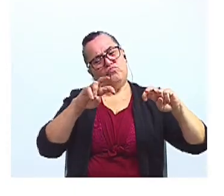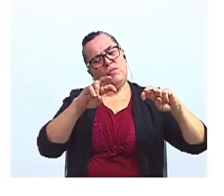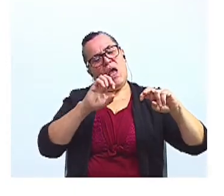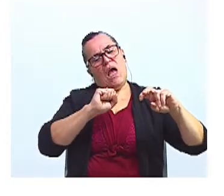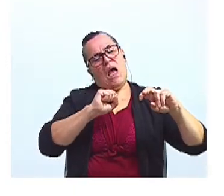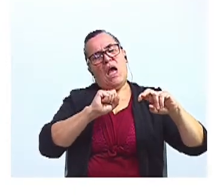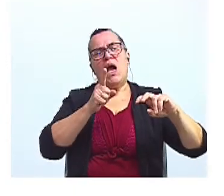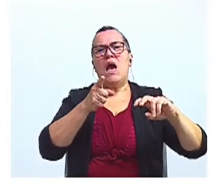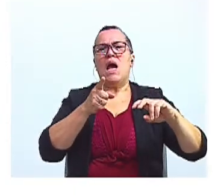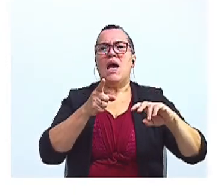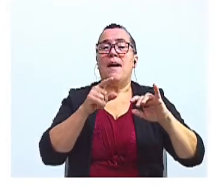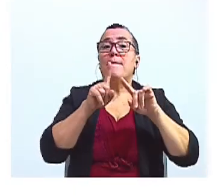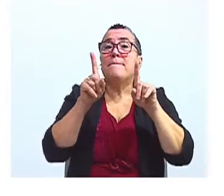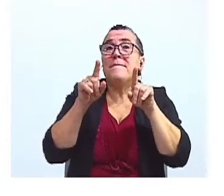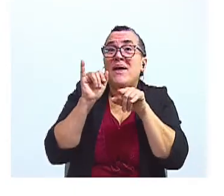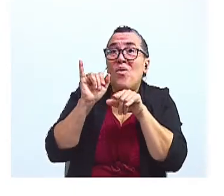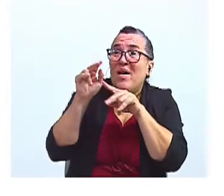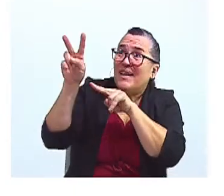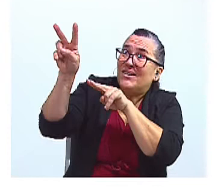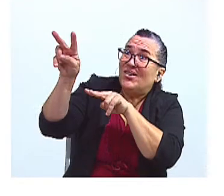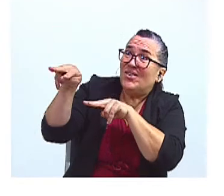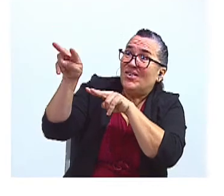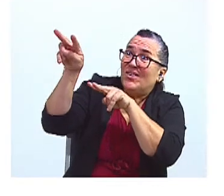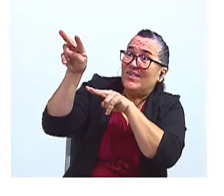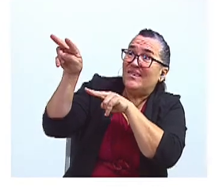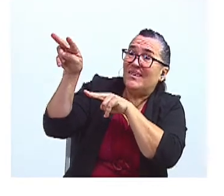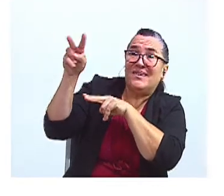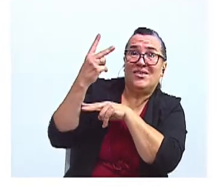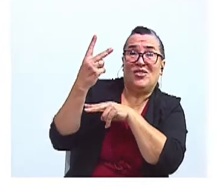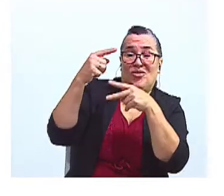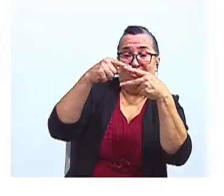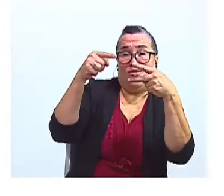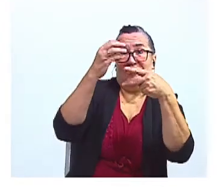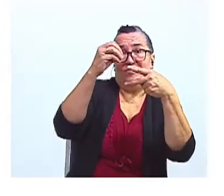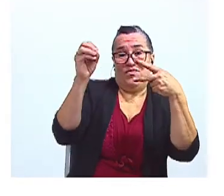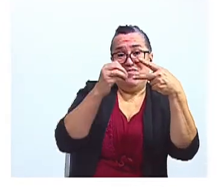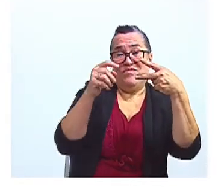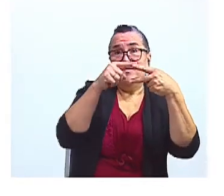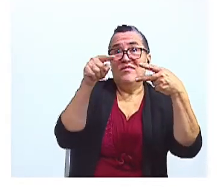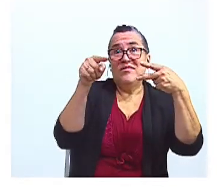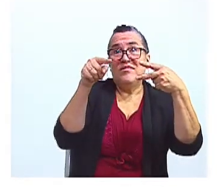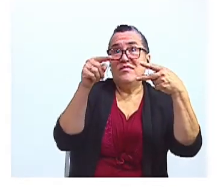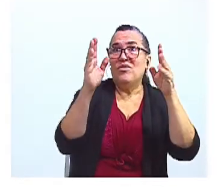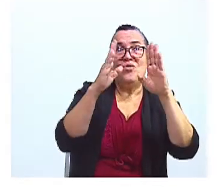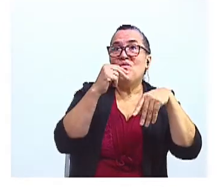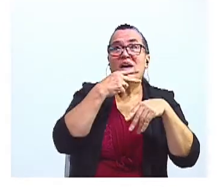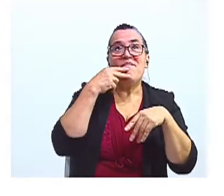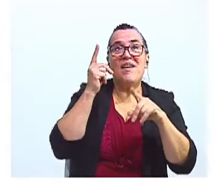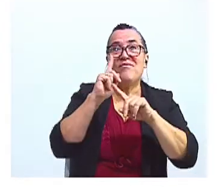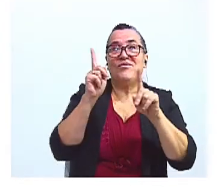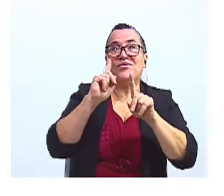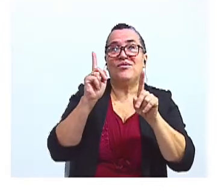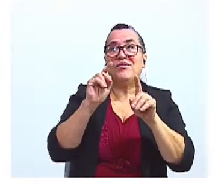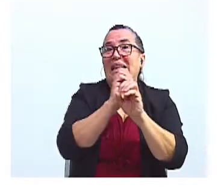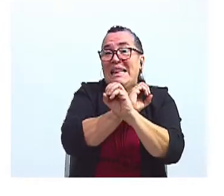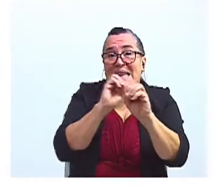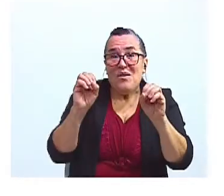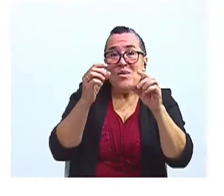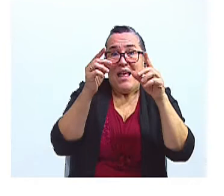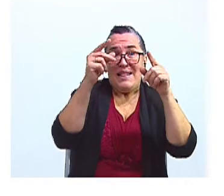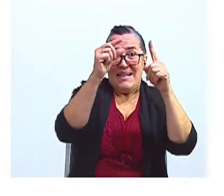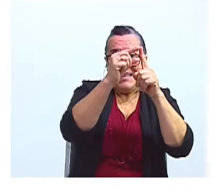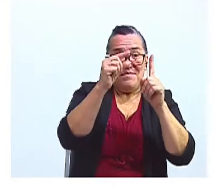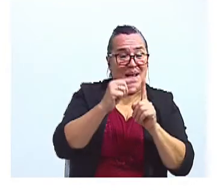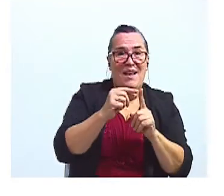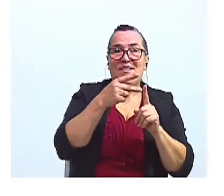voy a decir algo. En estos dos versos de la canción no hay verbos. Ninguna de estas dos palabras